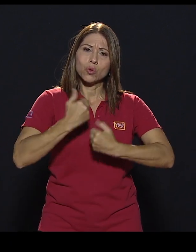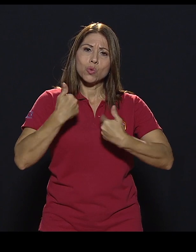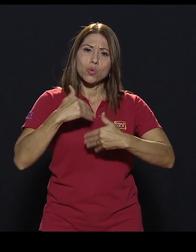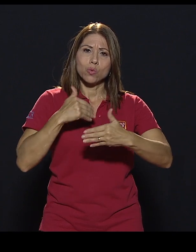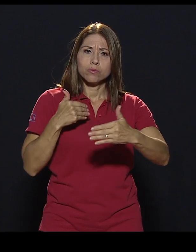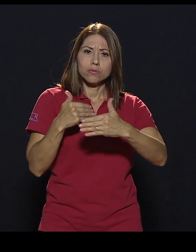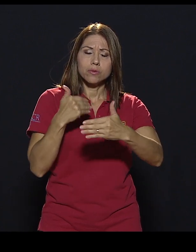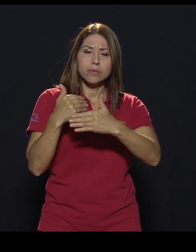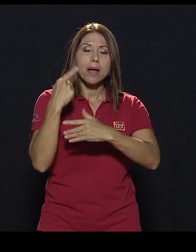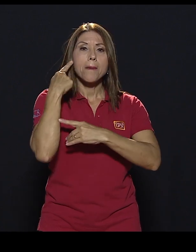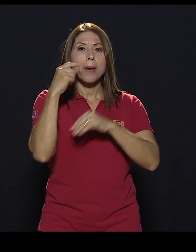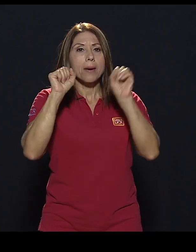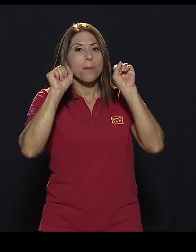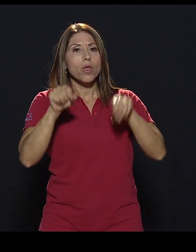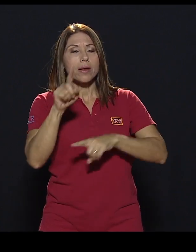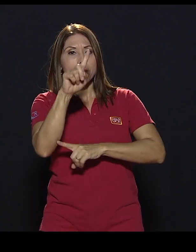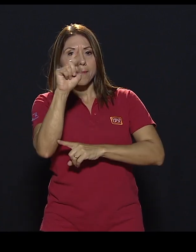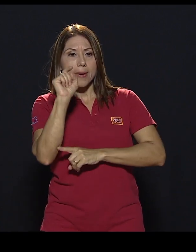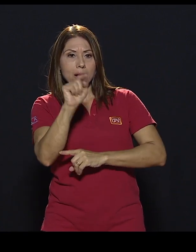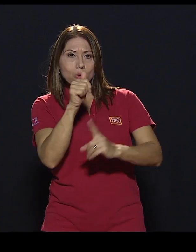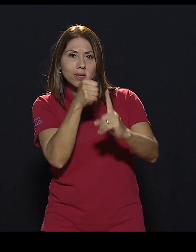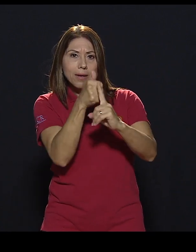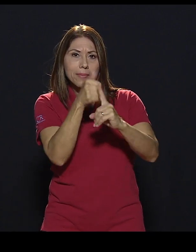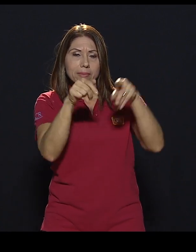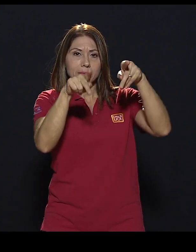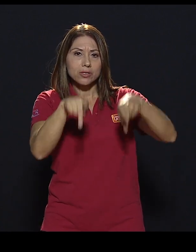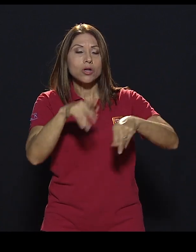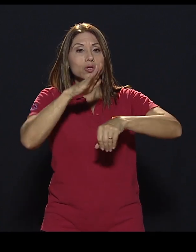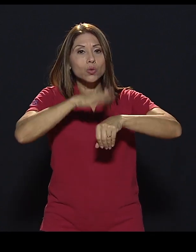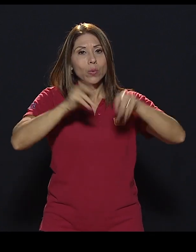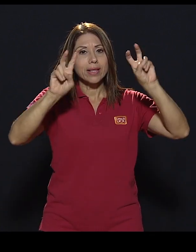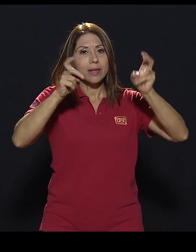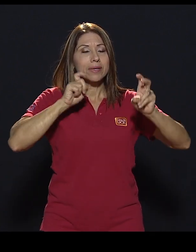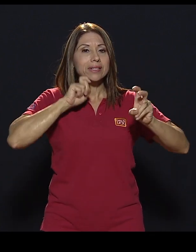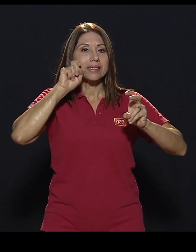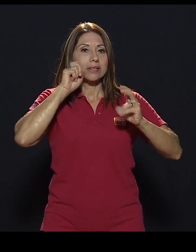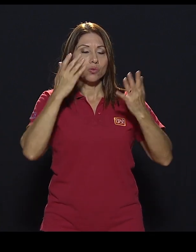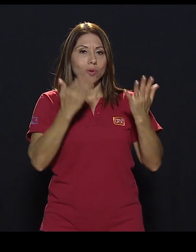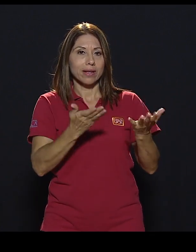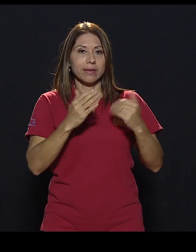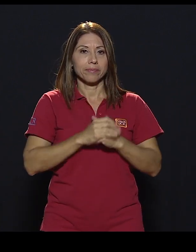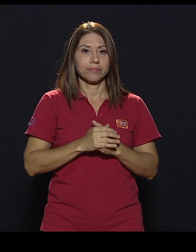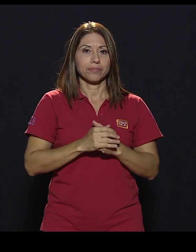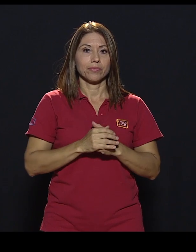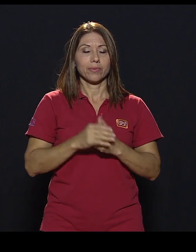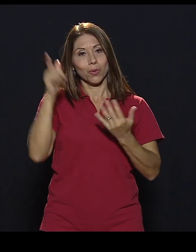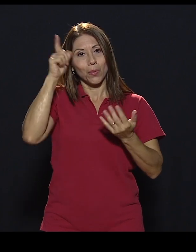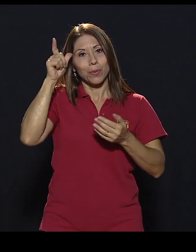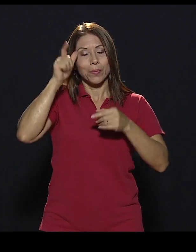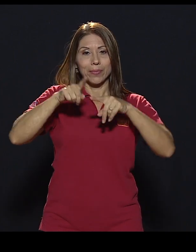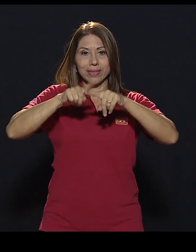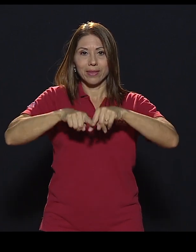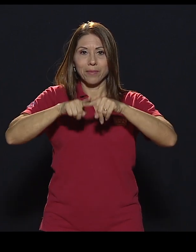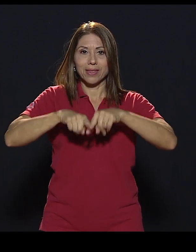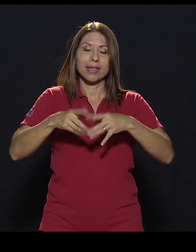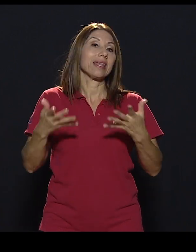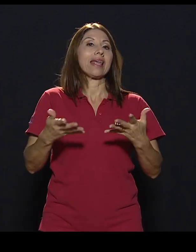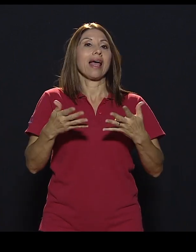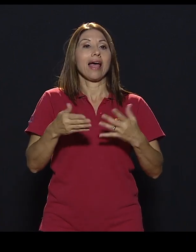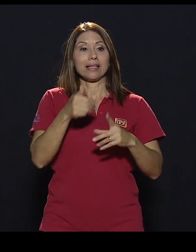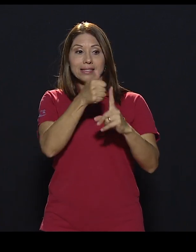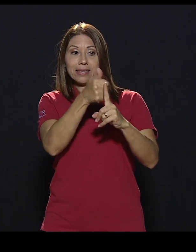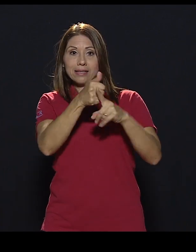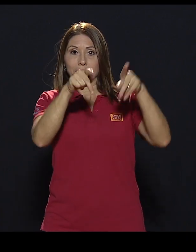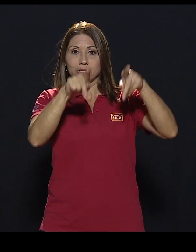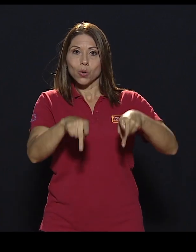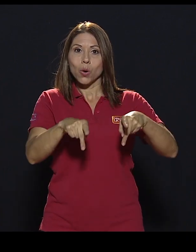cercana para poder llegar a preguntarle a esa persona de temas de sexualidad. Ahora, obviamente eso dependería de qué